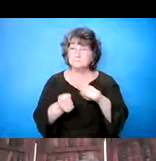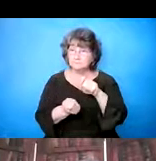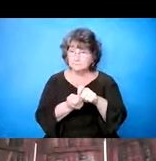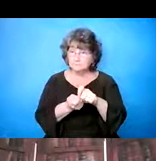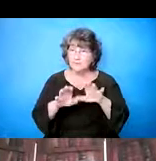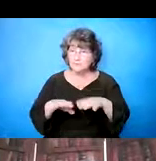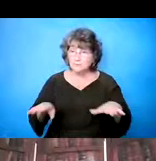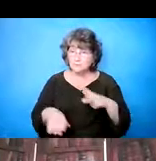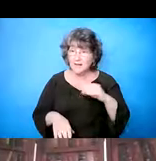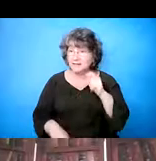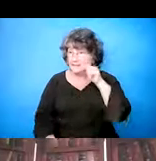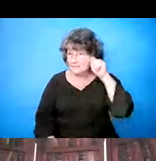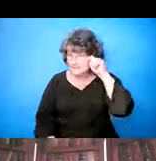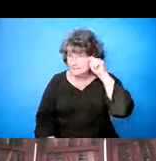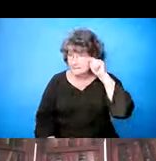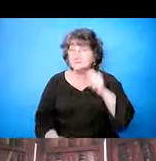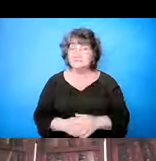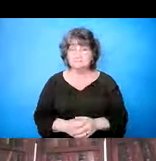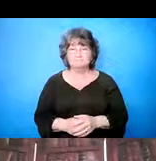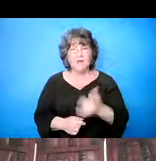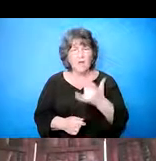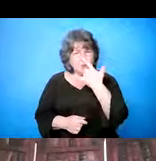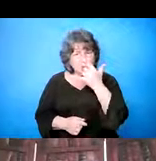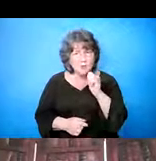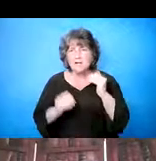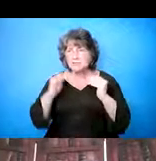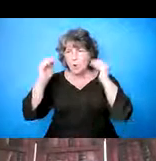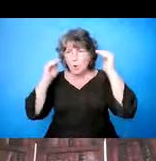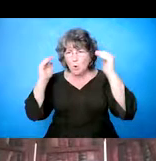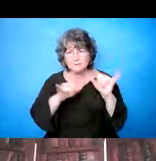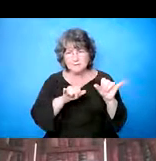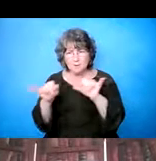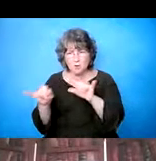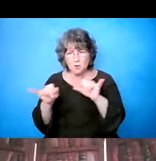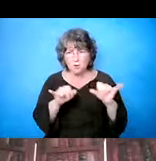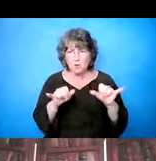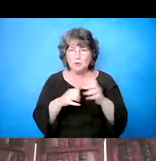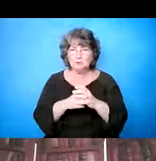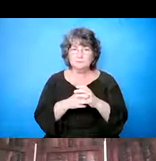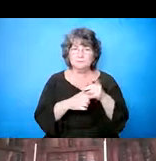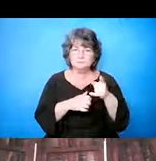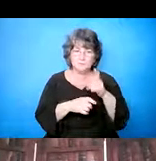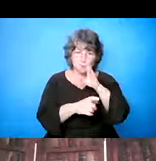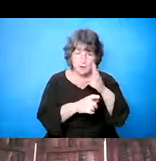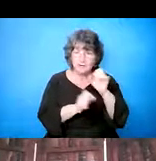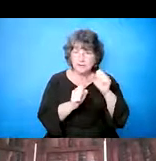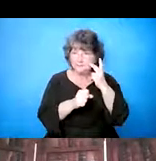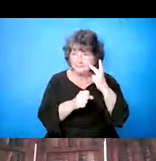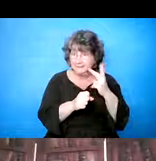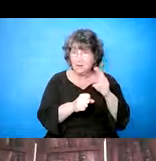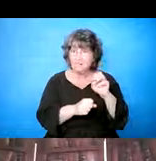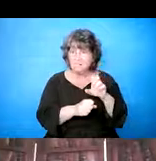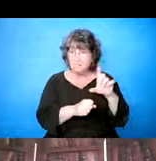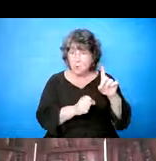y jóvenes, observaciones directas, eh, van a ser por otros adultos, ah, como, otros adultos, como, eh,